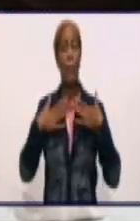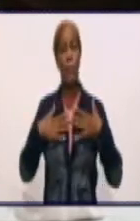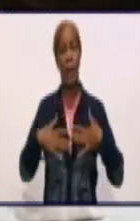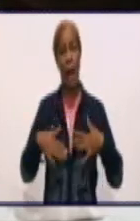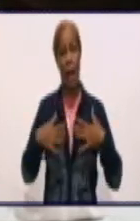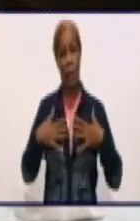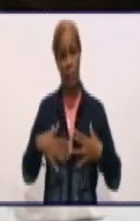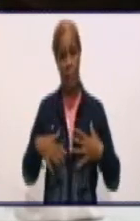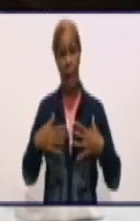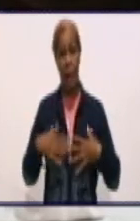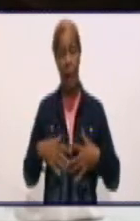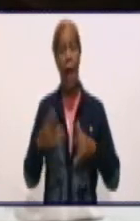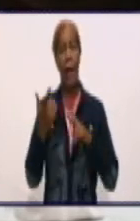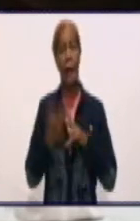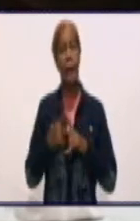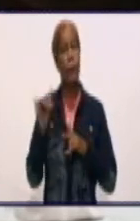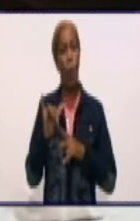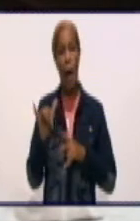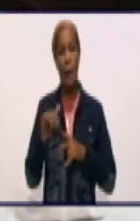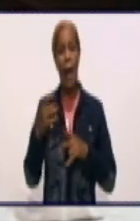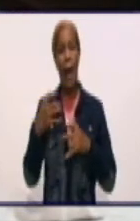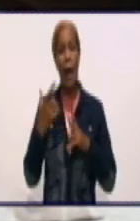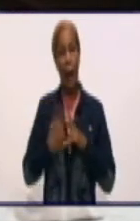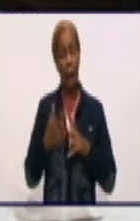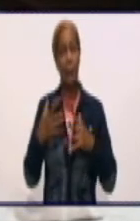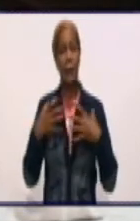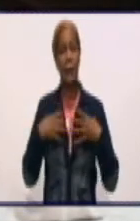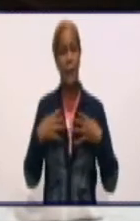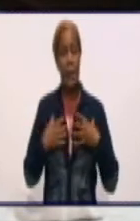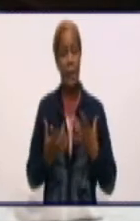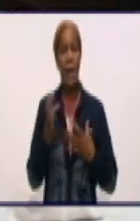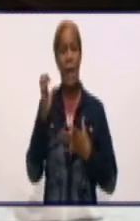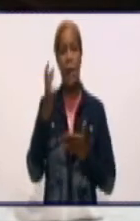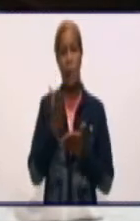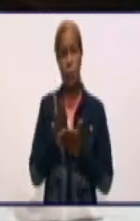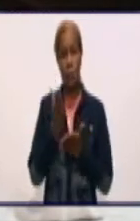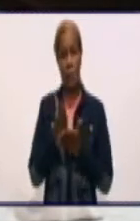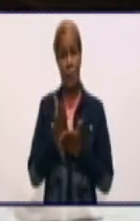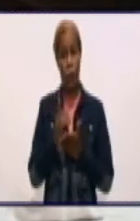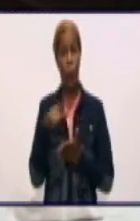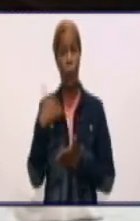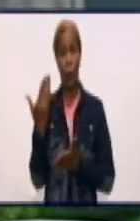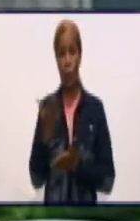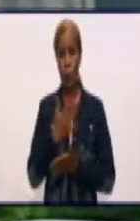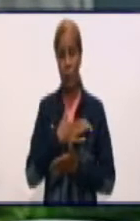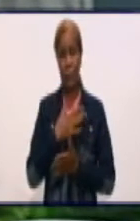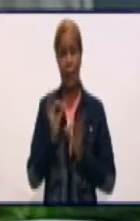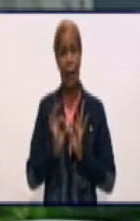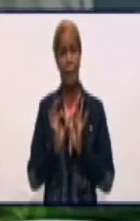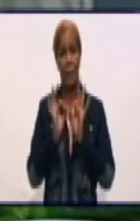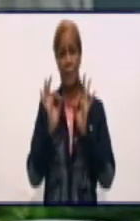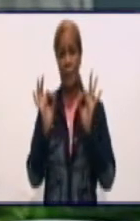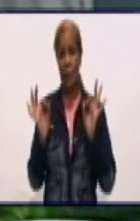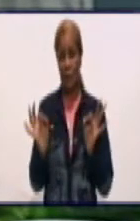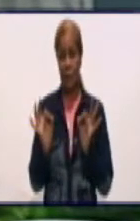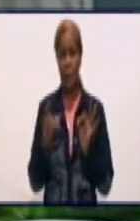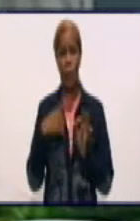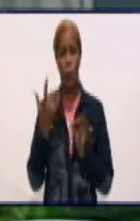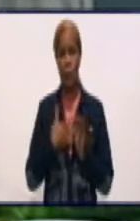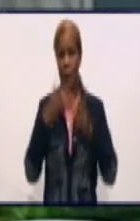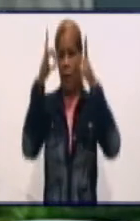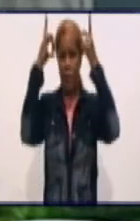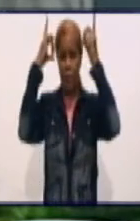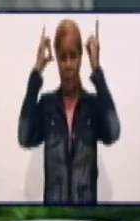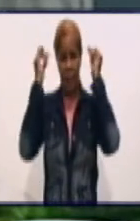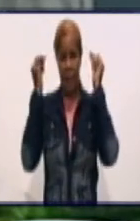dedicación, pero nuestros médicos, nuestras enfermeras, nuestros auxiliares, nuestros administradores dan